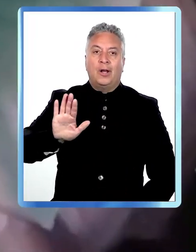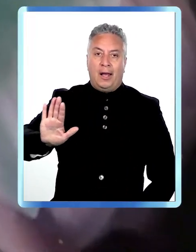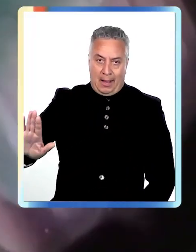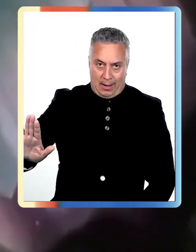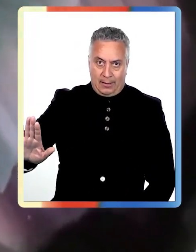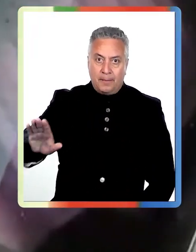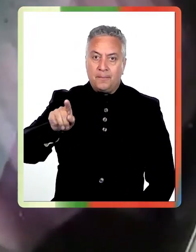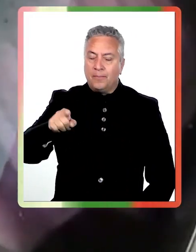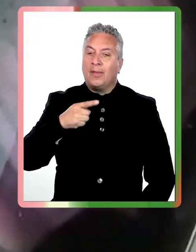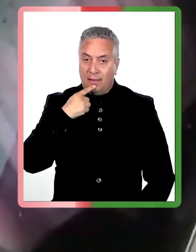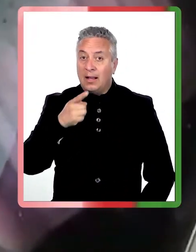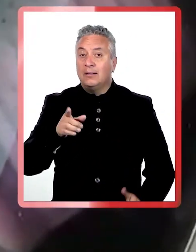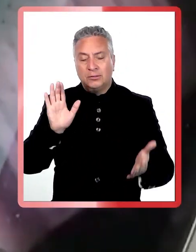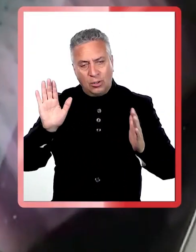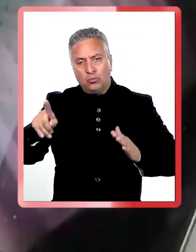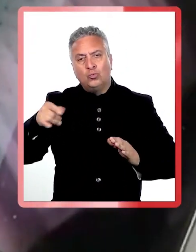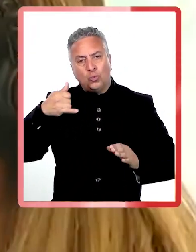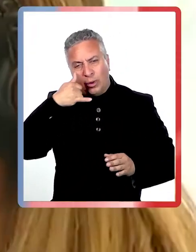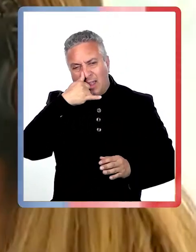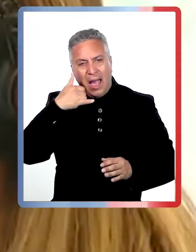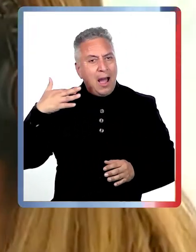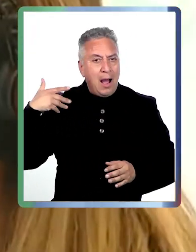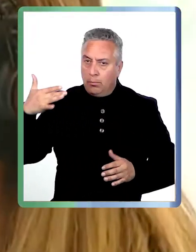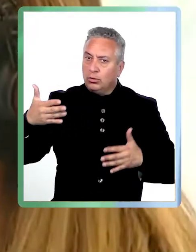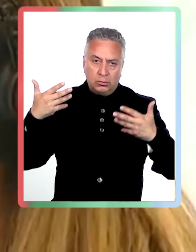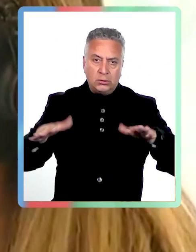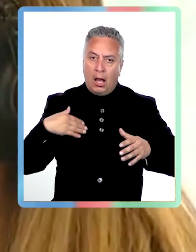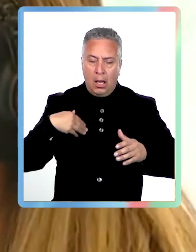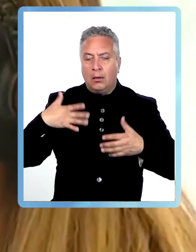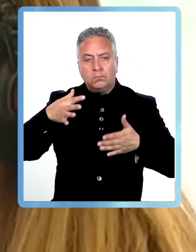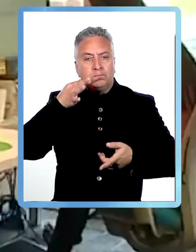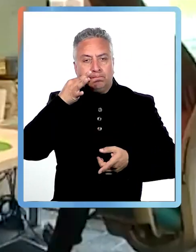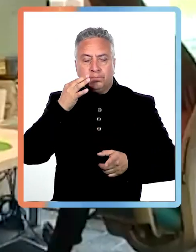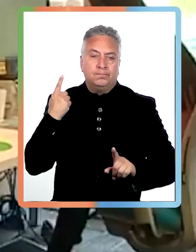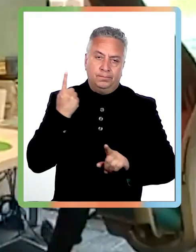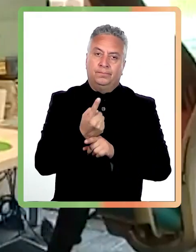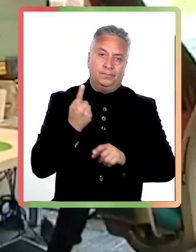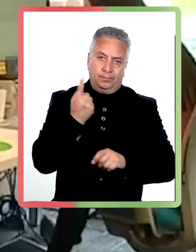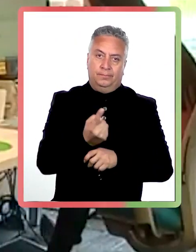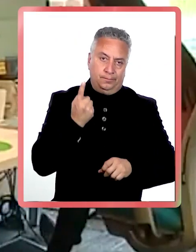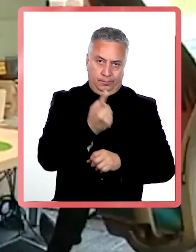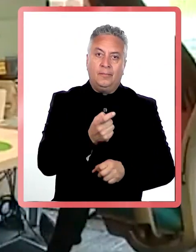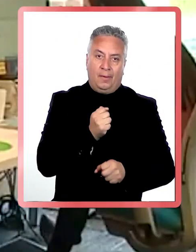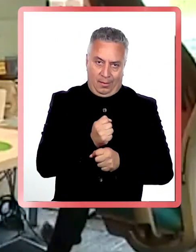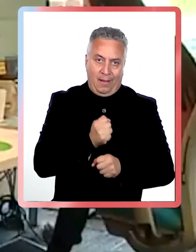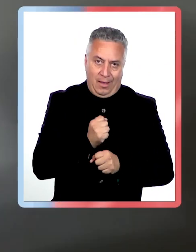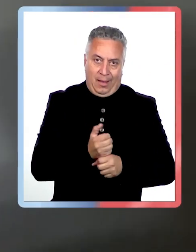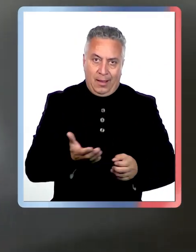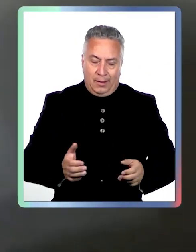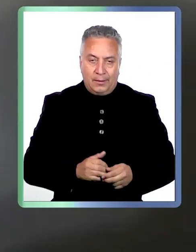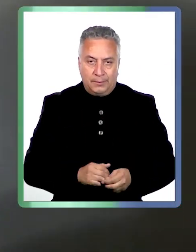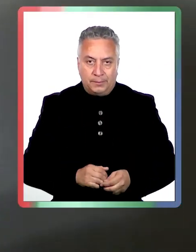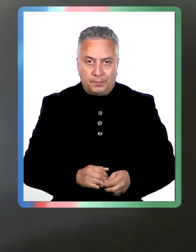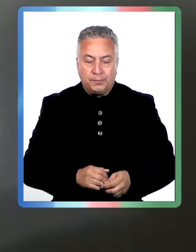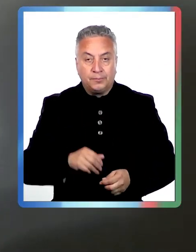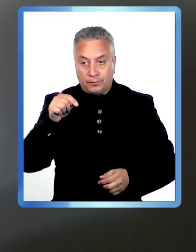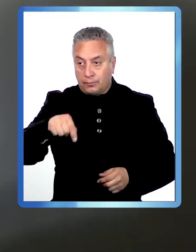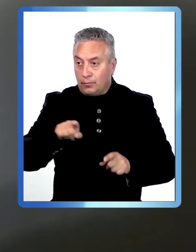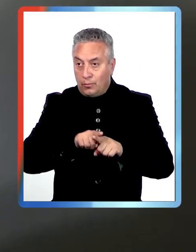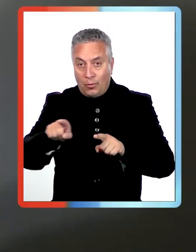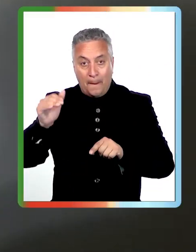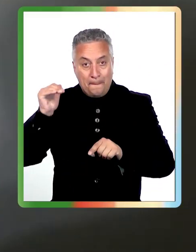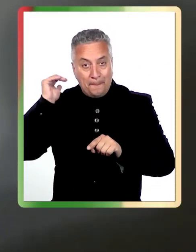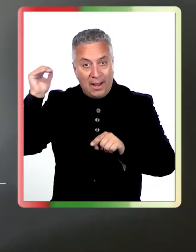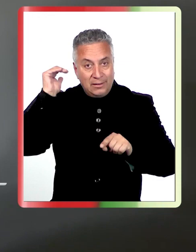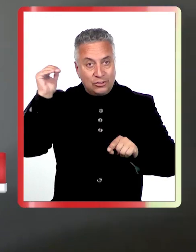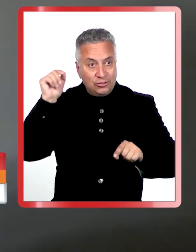tiempo que estamos todos presenciales. El llamado es a cada una de las y los empleadores de que puedan tener la